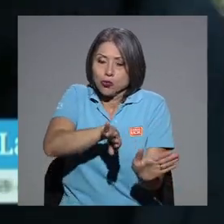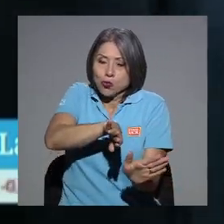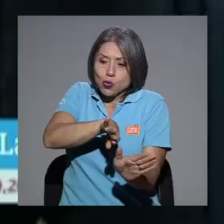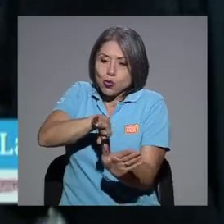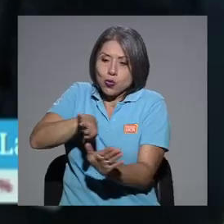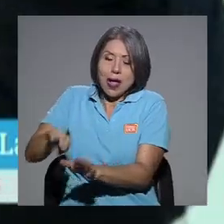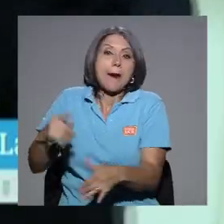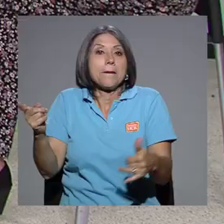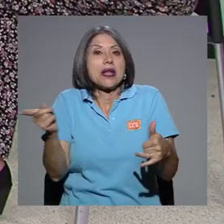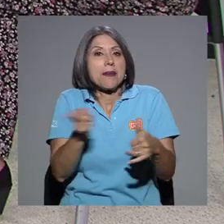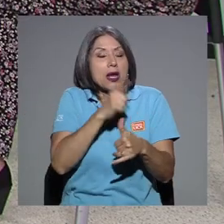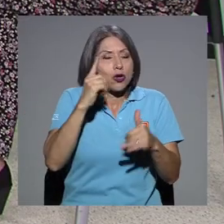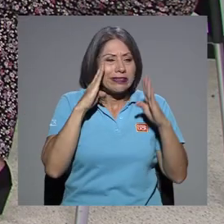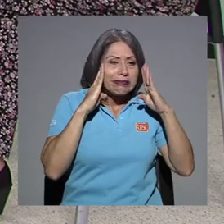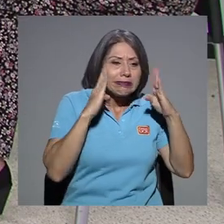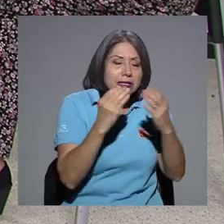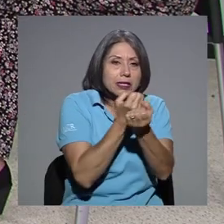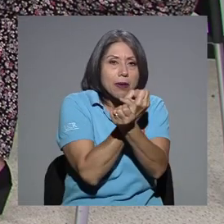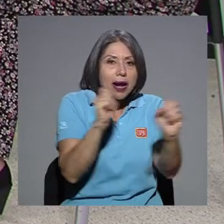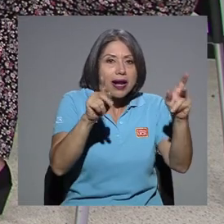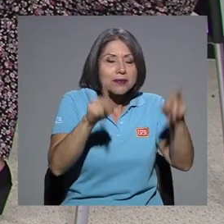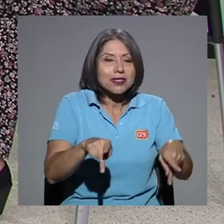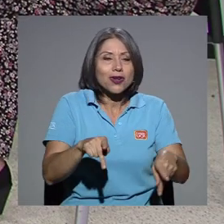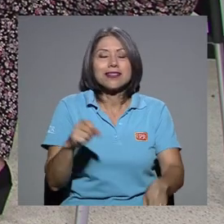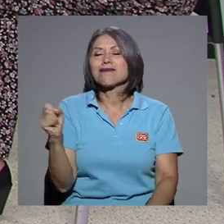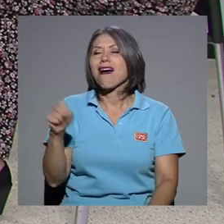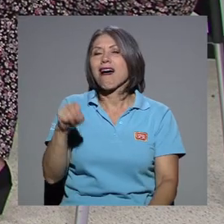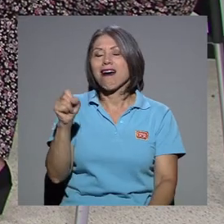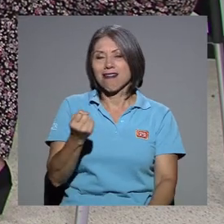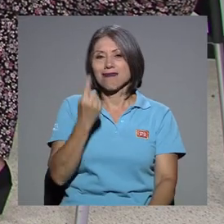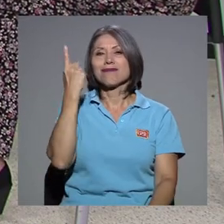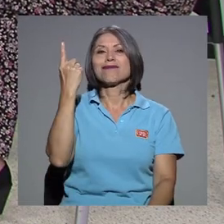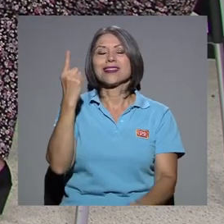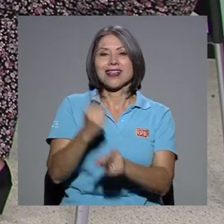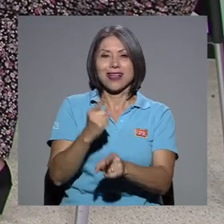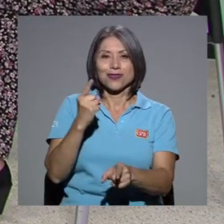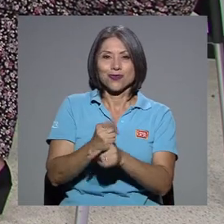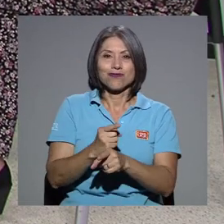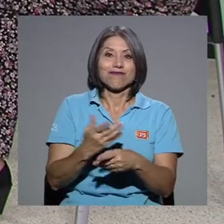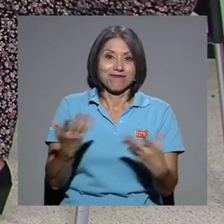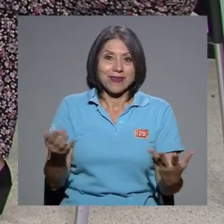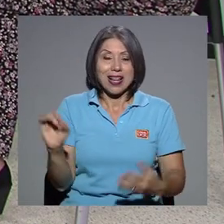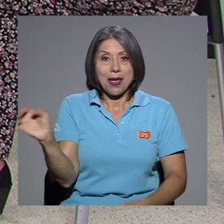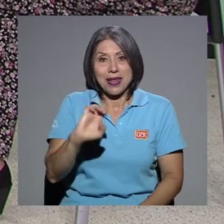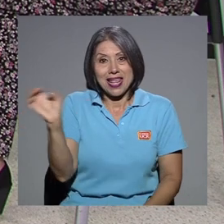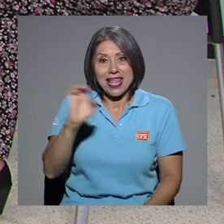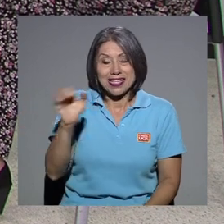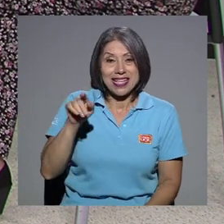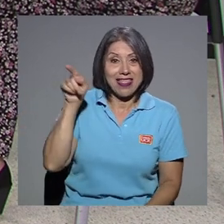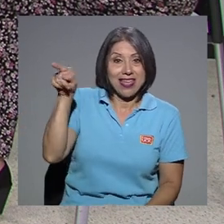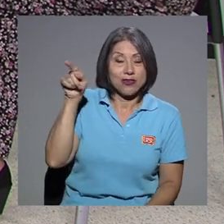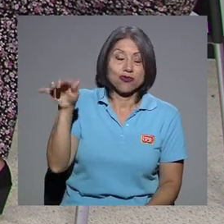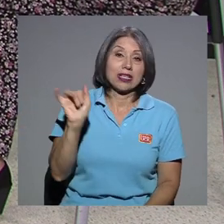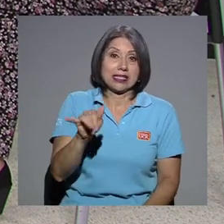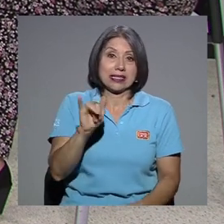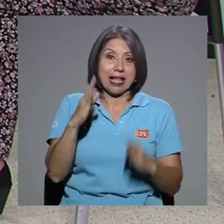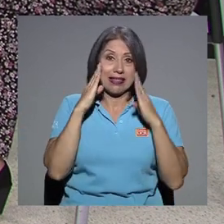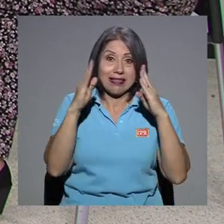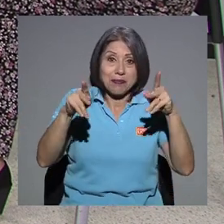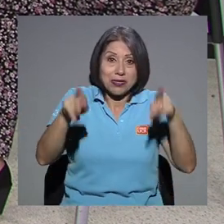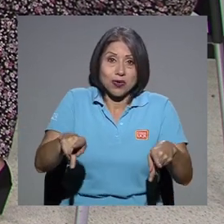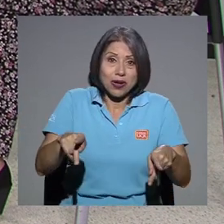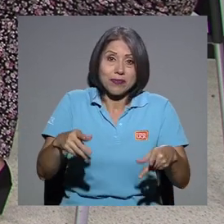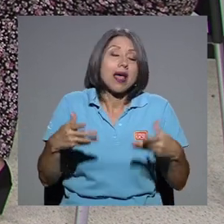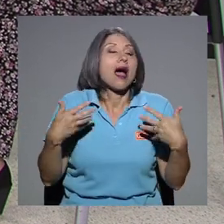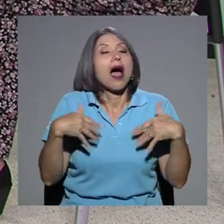a las personas. Sí, sí, que esa es la prioridad. Exacto, es que la emergencia de ellos es esa y aunque nosotros tengamos, ¿verdad?